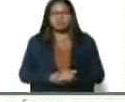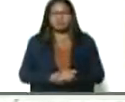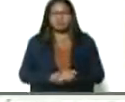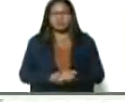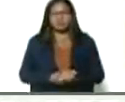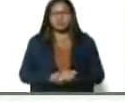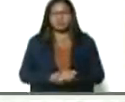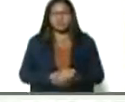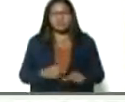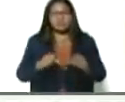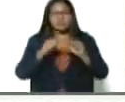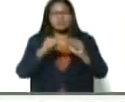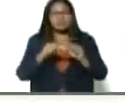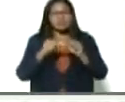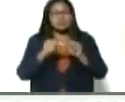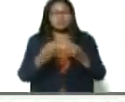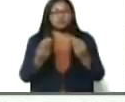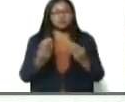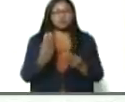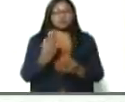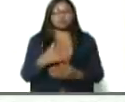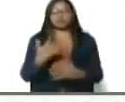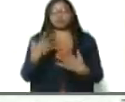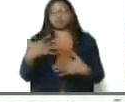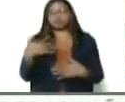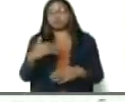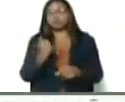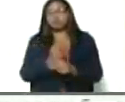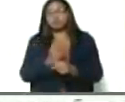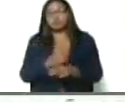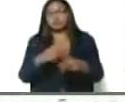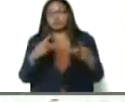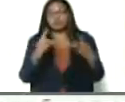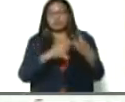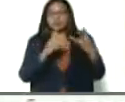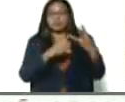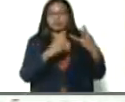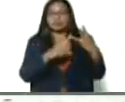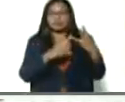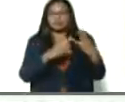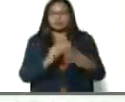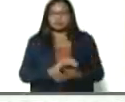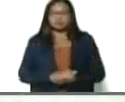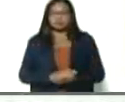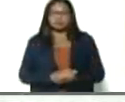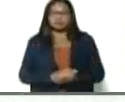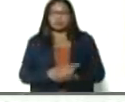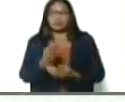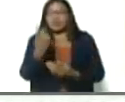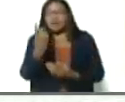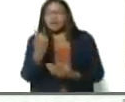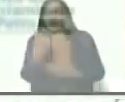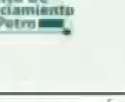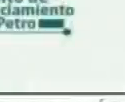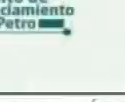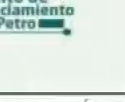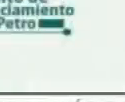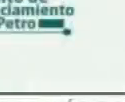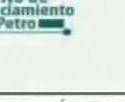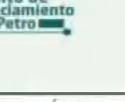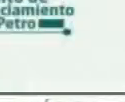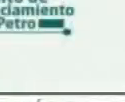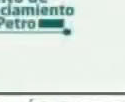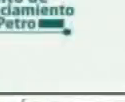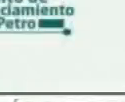permanentemente. Mucho trabajo, fíjense. Tercer vértice, los insumos biológicos y sintéticos.